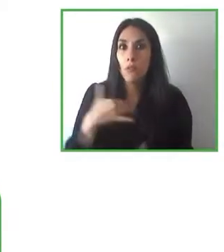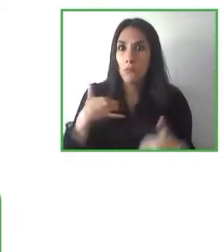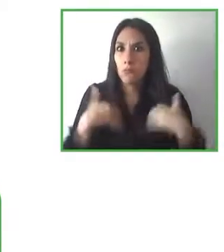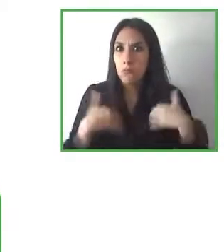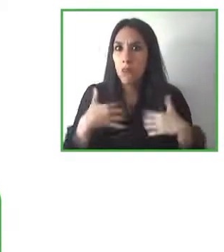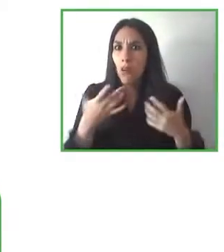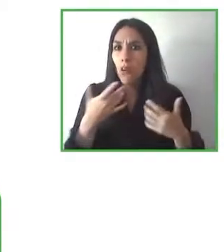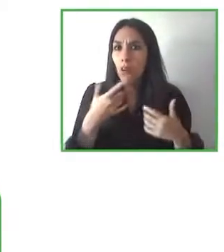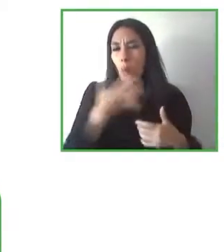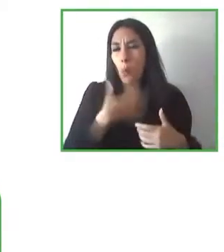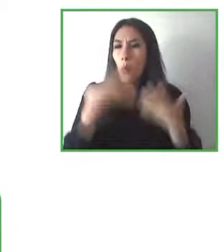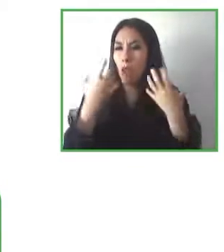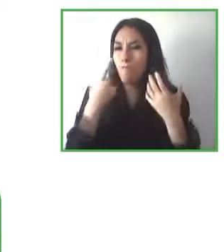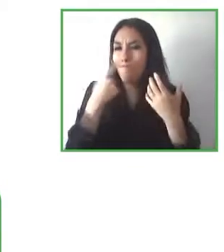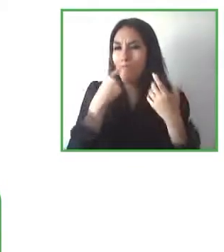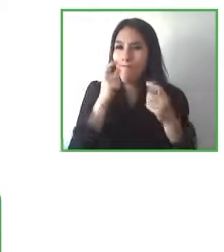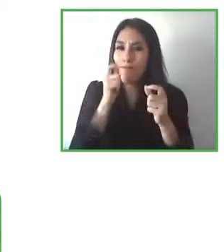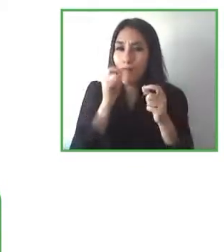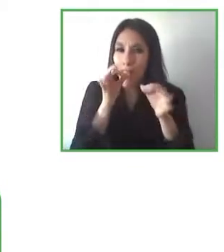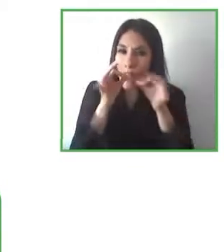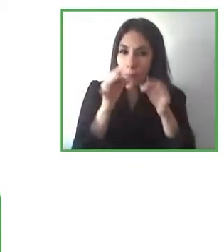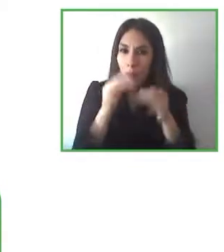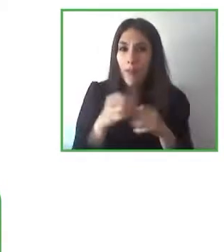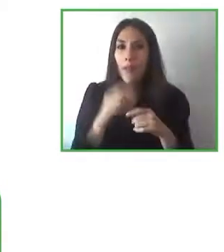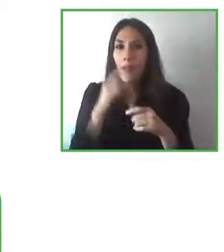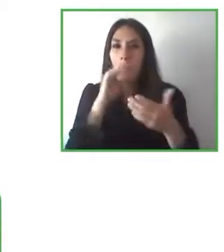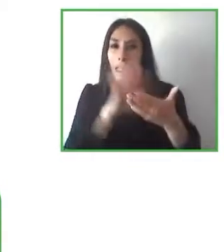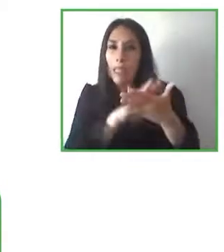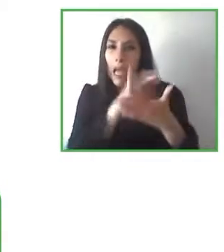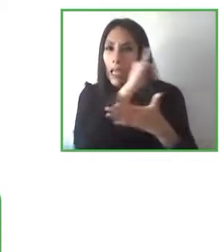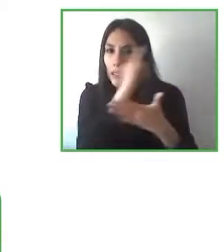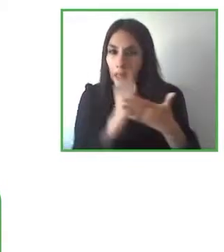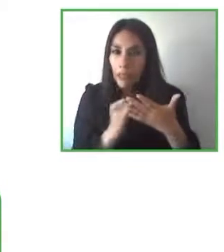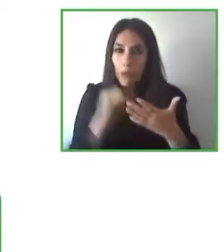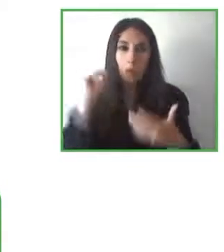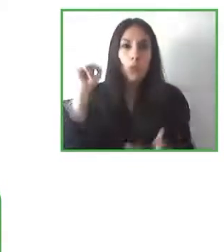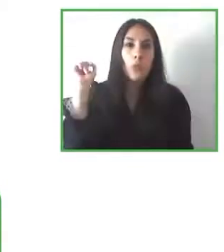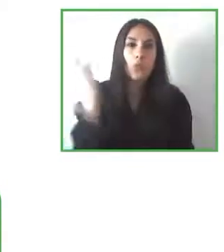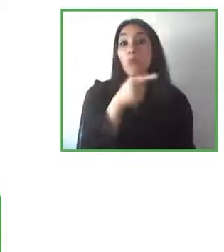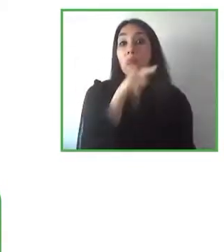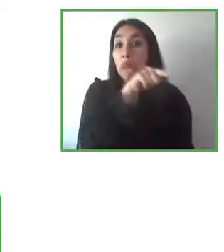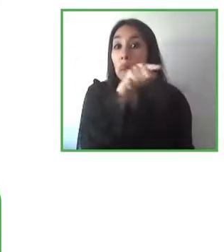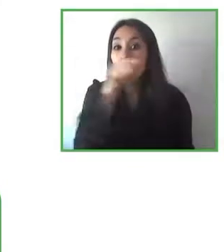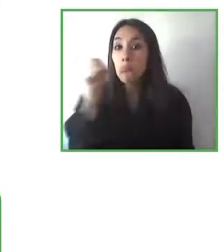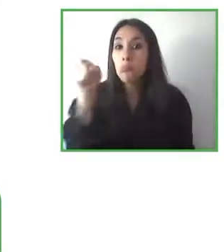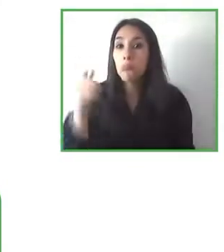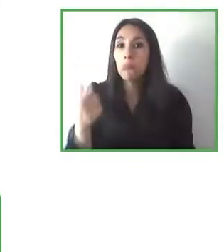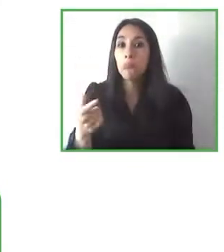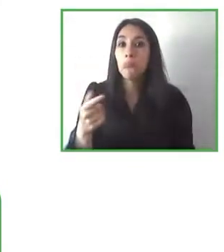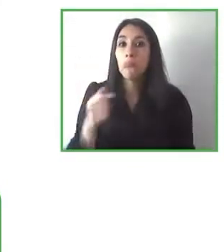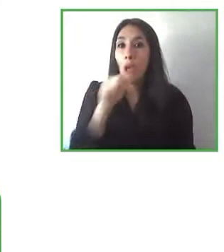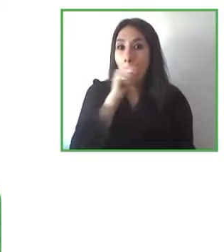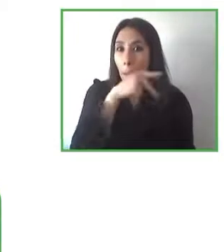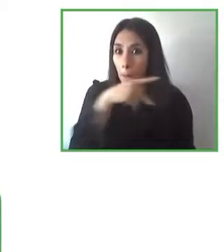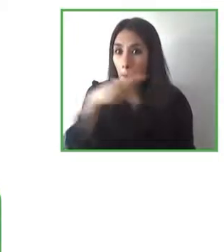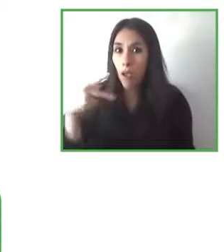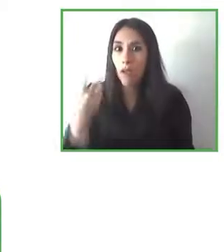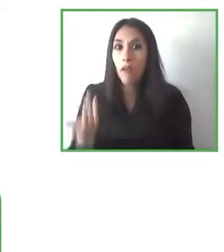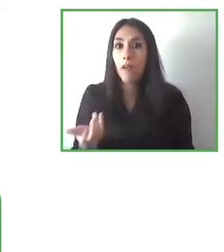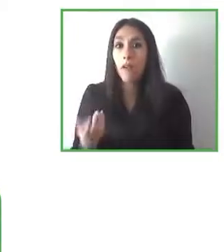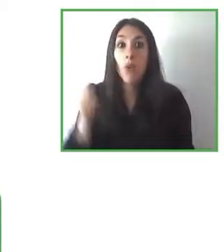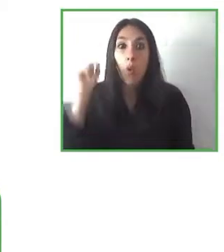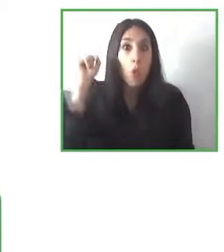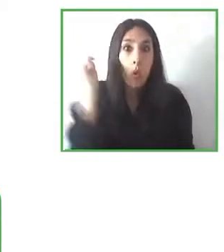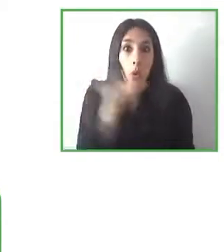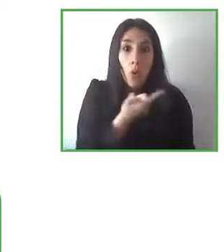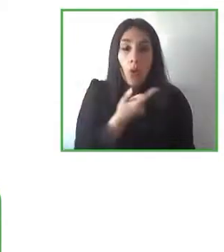el diseño de todas estas aplicaciones de todas estas tecnologías que se supone que van a tratar de mejorar la calidad